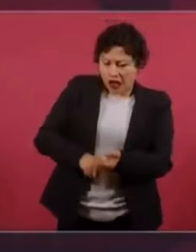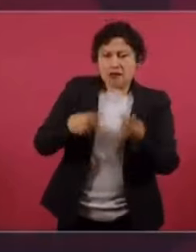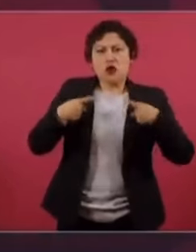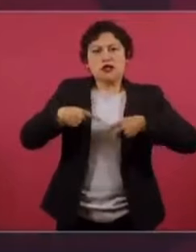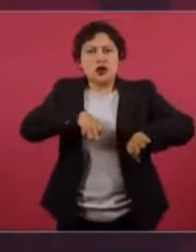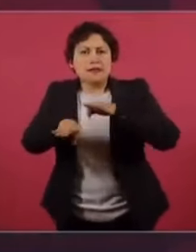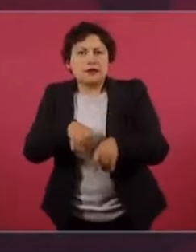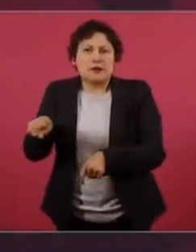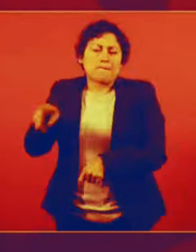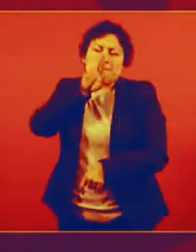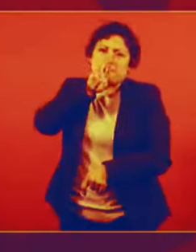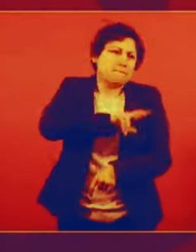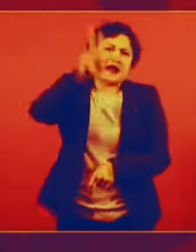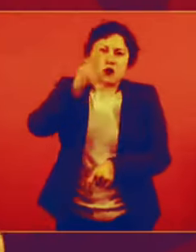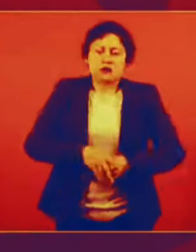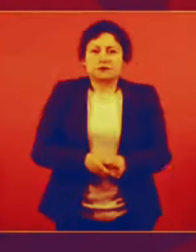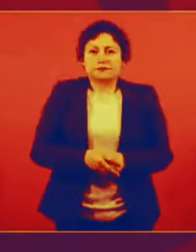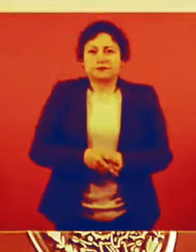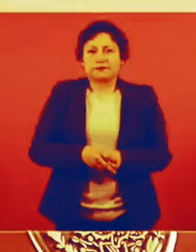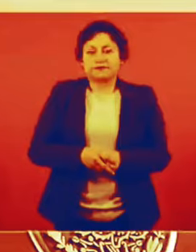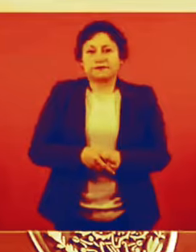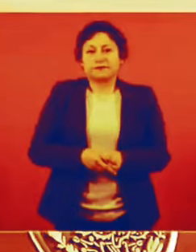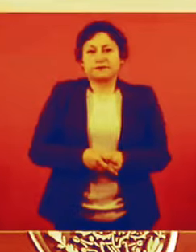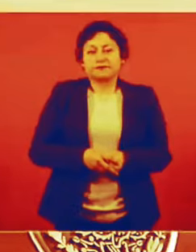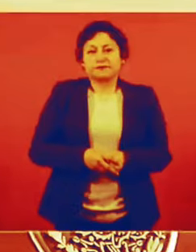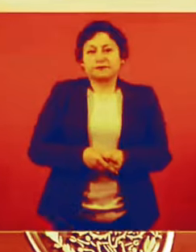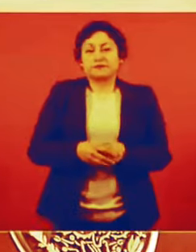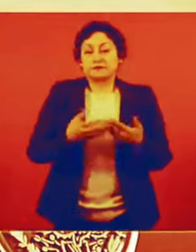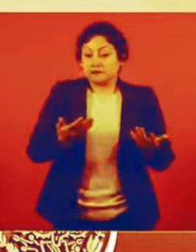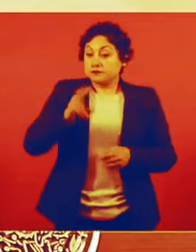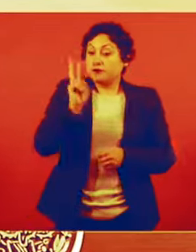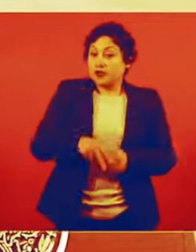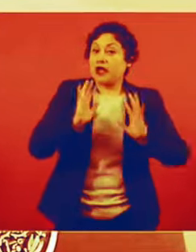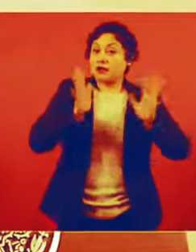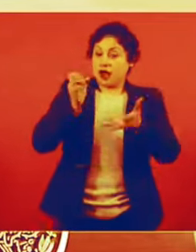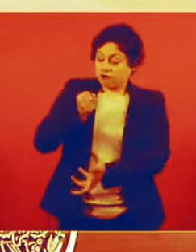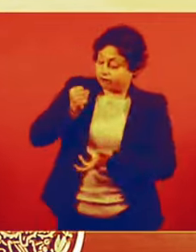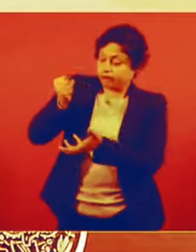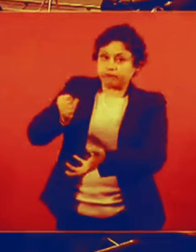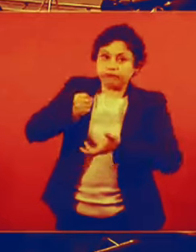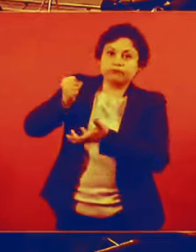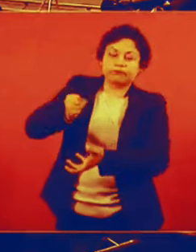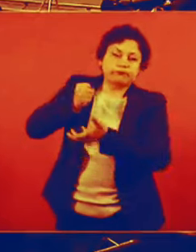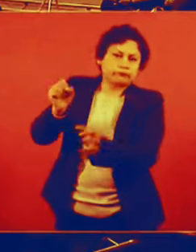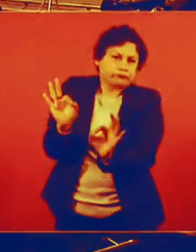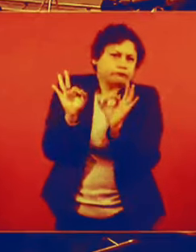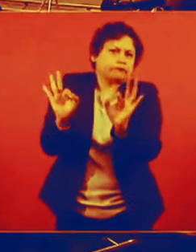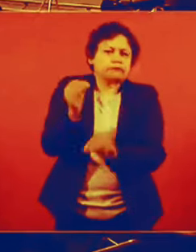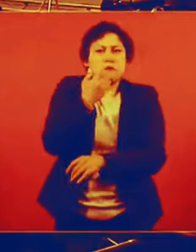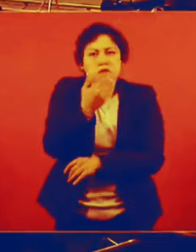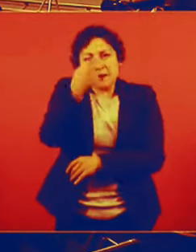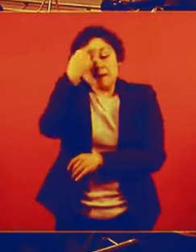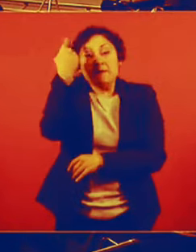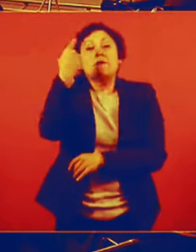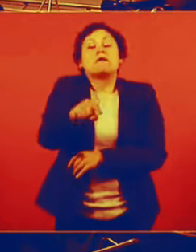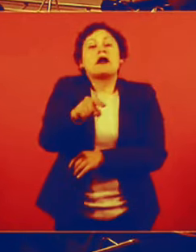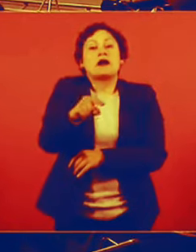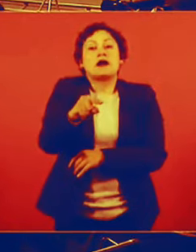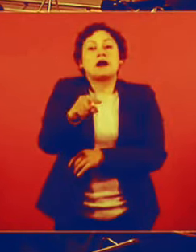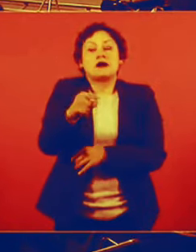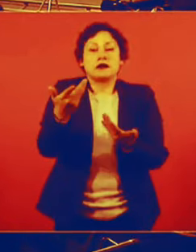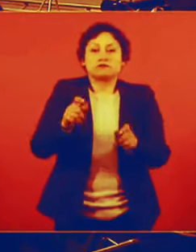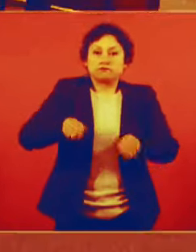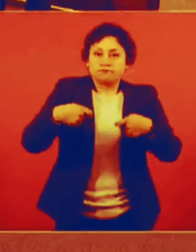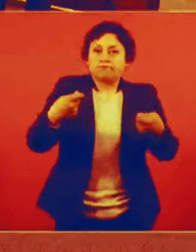del mundo y se ha hecho una muy buena inversión para que no tengamos problemas de